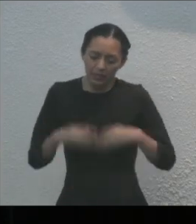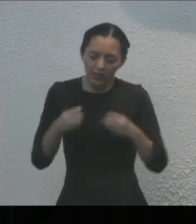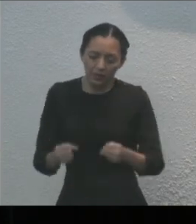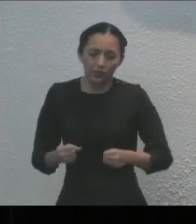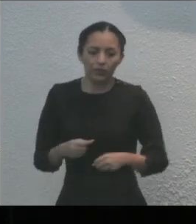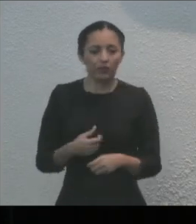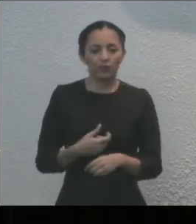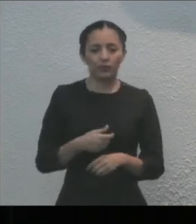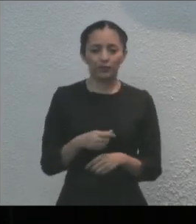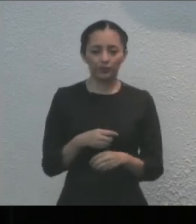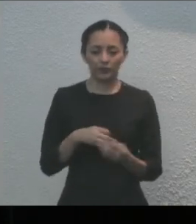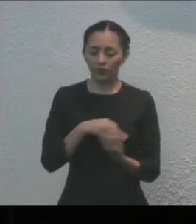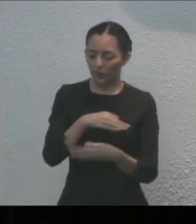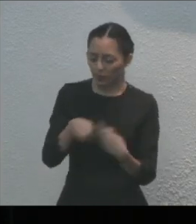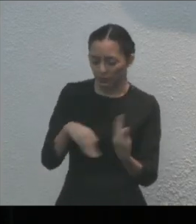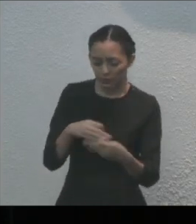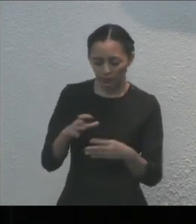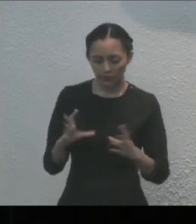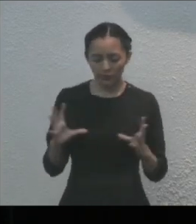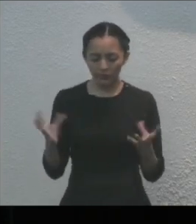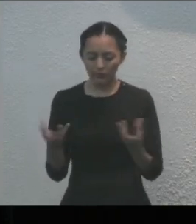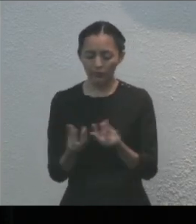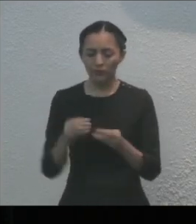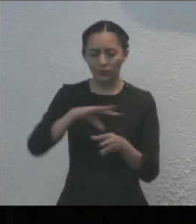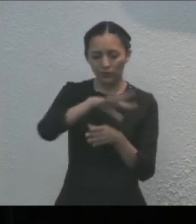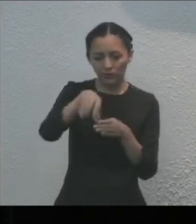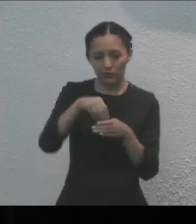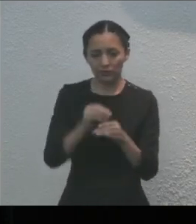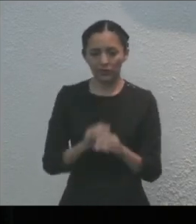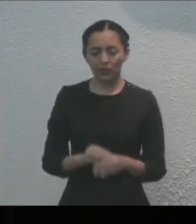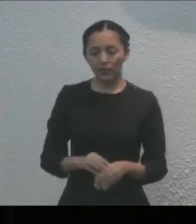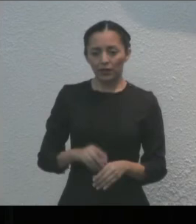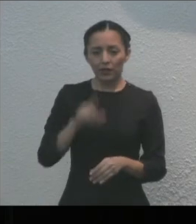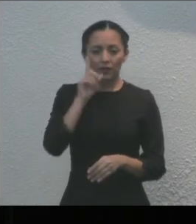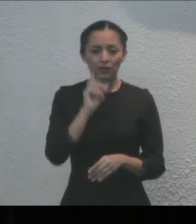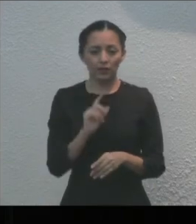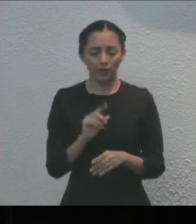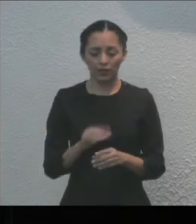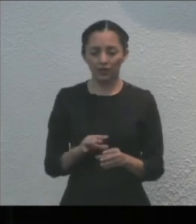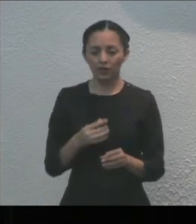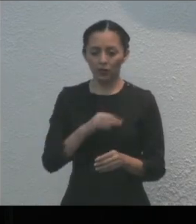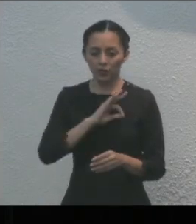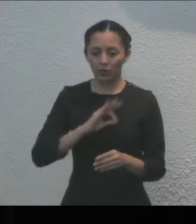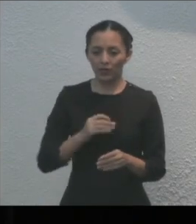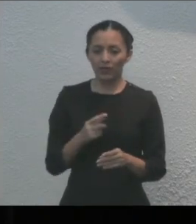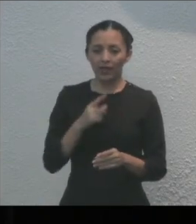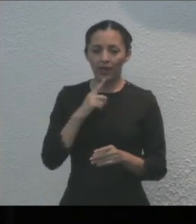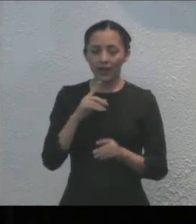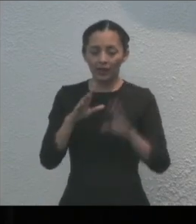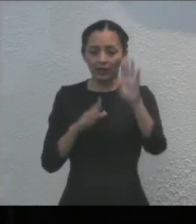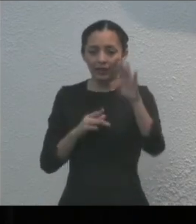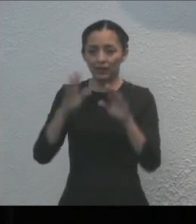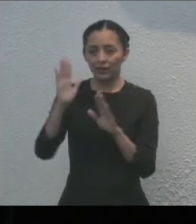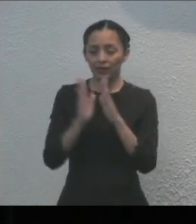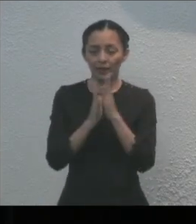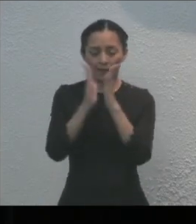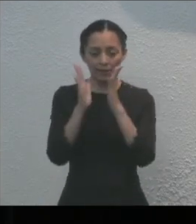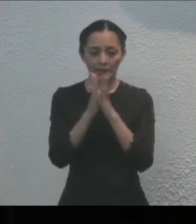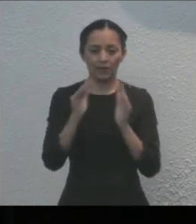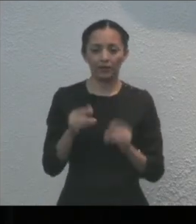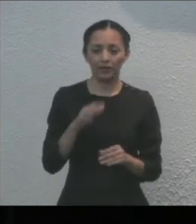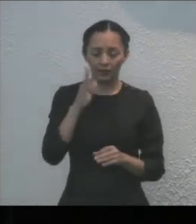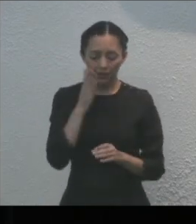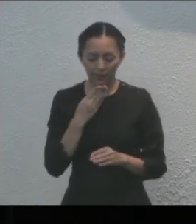todas y todos estamos involucrados. Si las mujeres estamos en la toma de decisiones, las decisiones serán correctas, serán